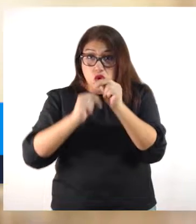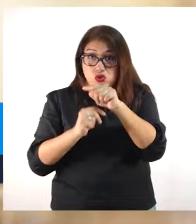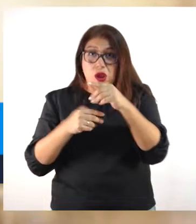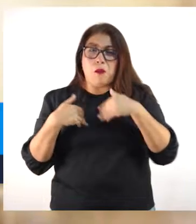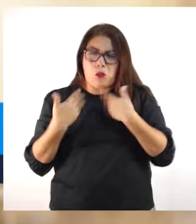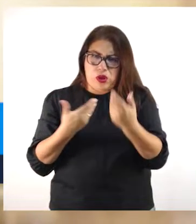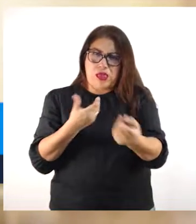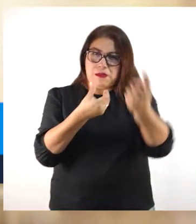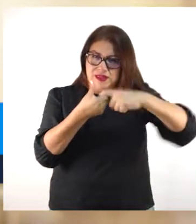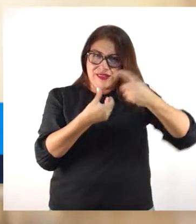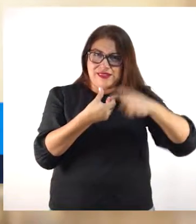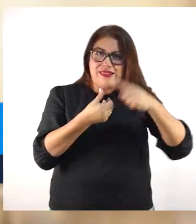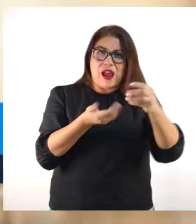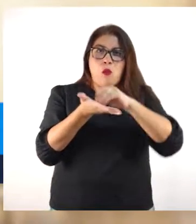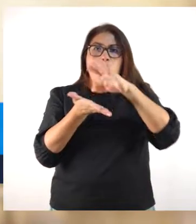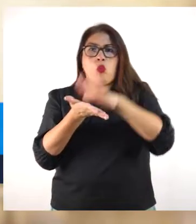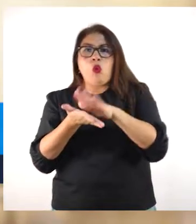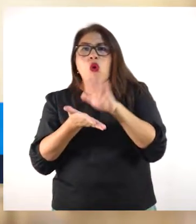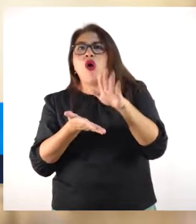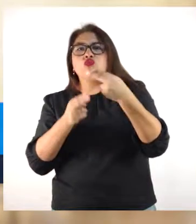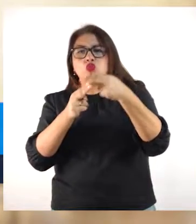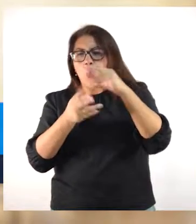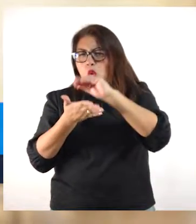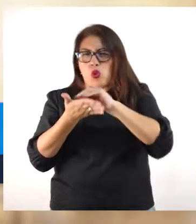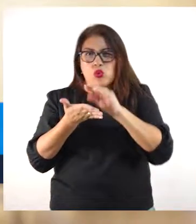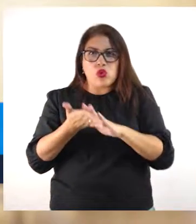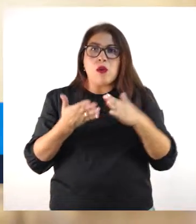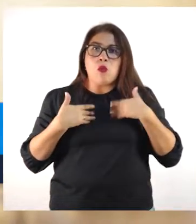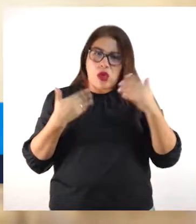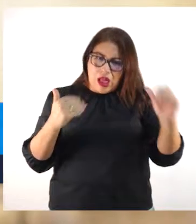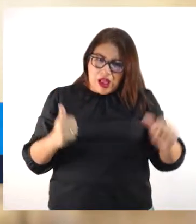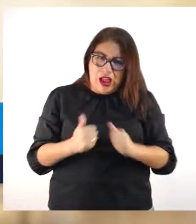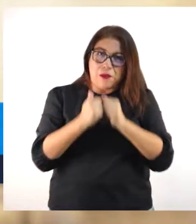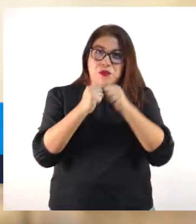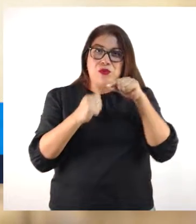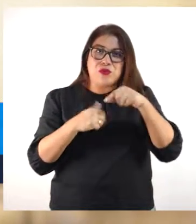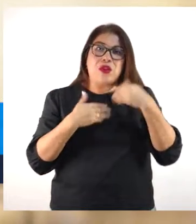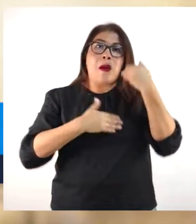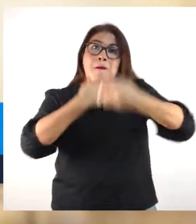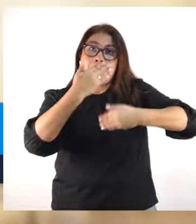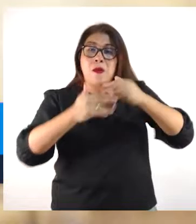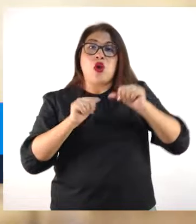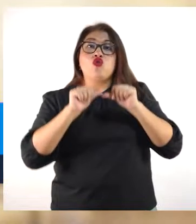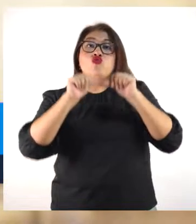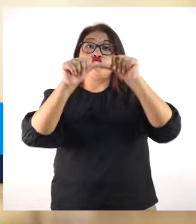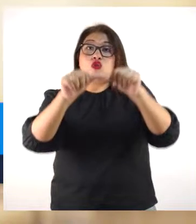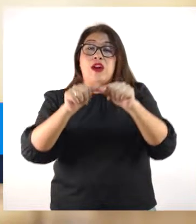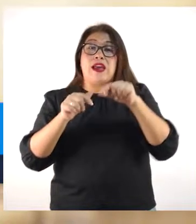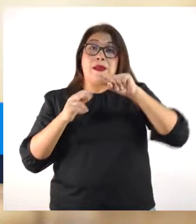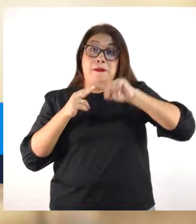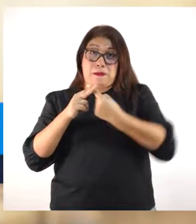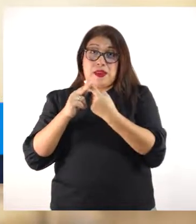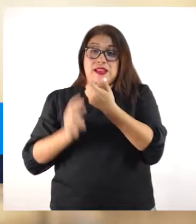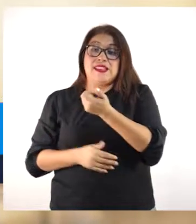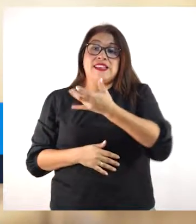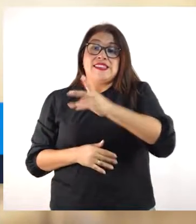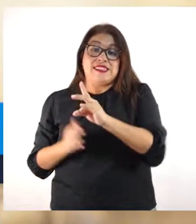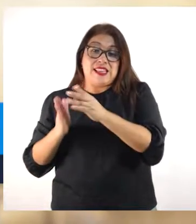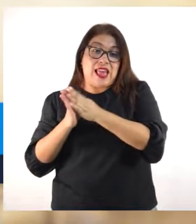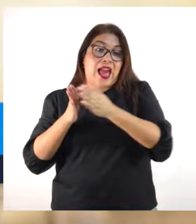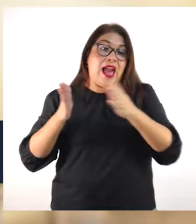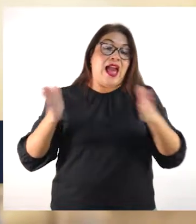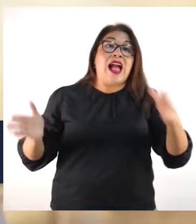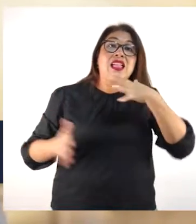puedan participar, inscribirse, acompañarnos en este proceso que va a durar a partir del 17 de julio hasta